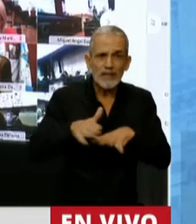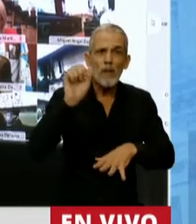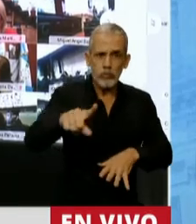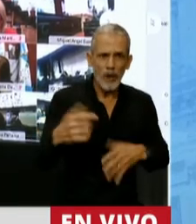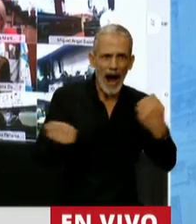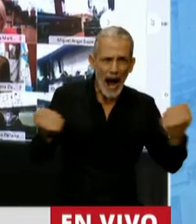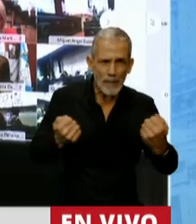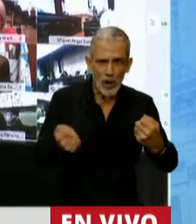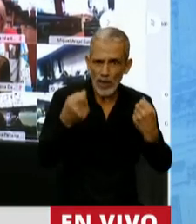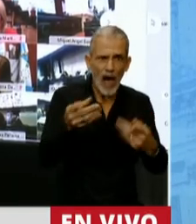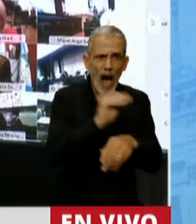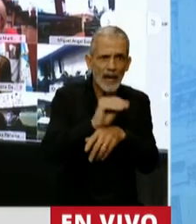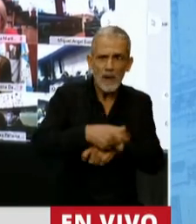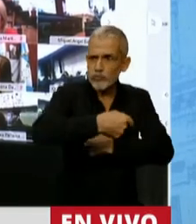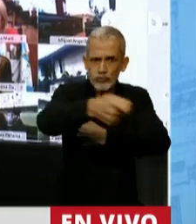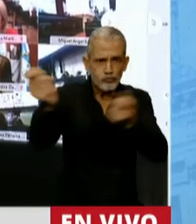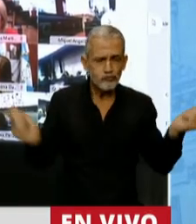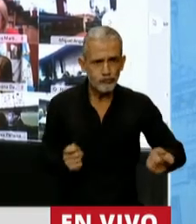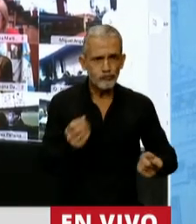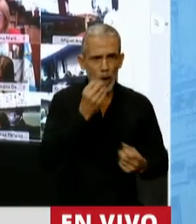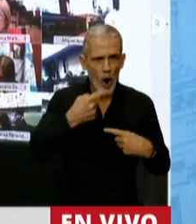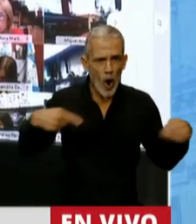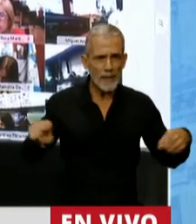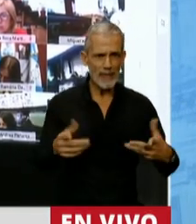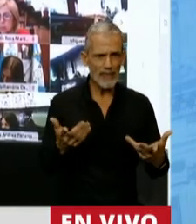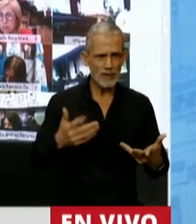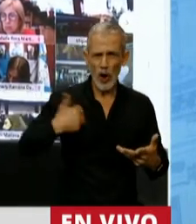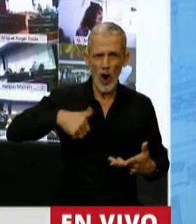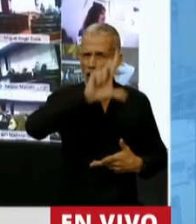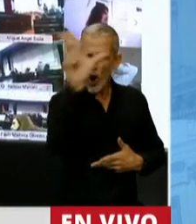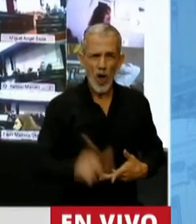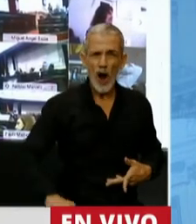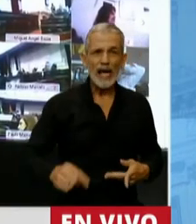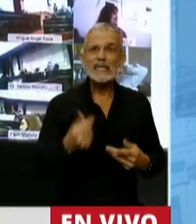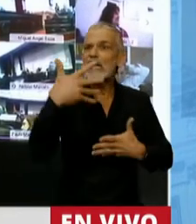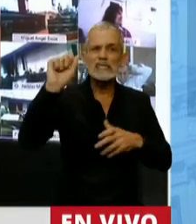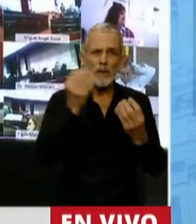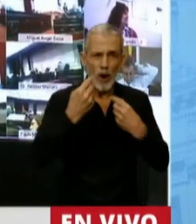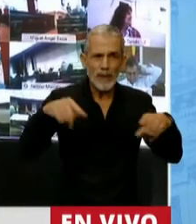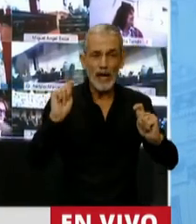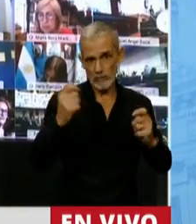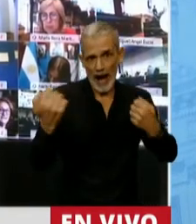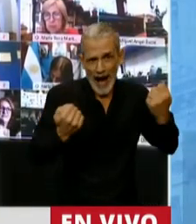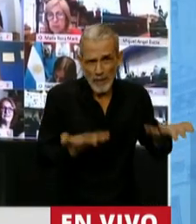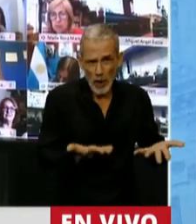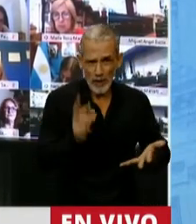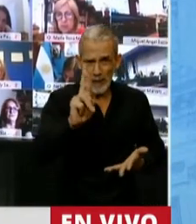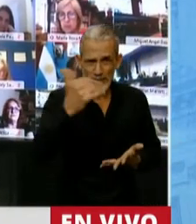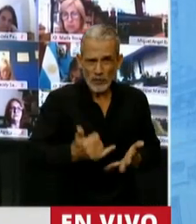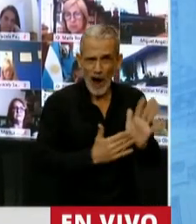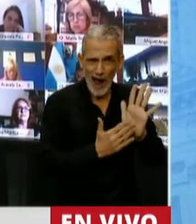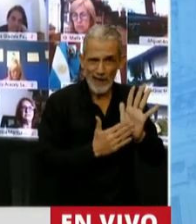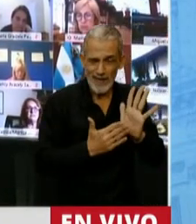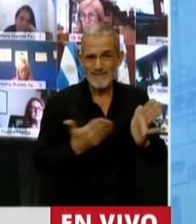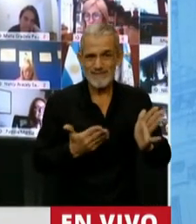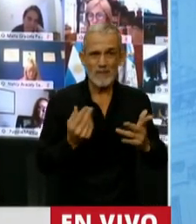fueron los que garantizaron que a lo largo y a lo ancho de nuestro país tengamos los argentinos lo que